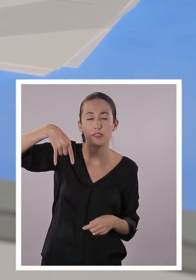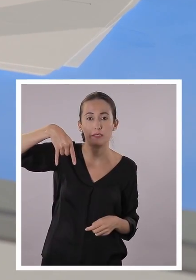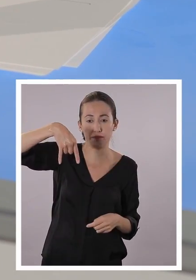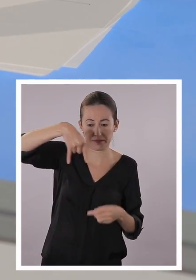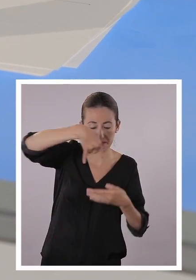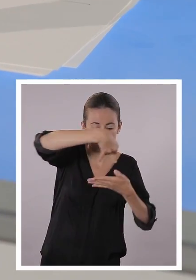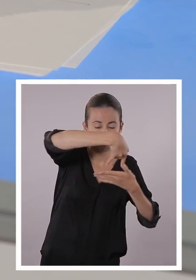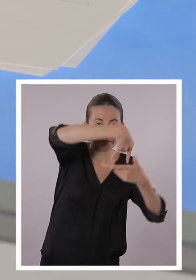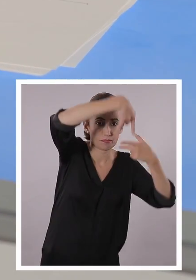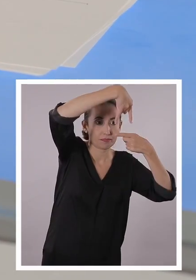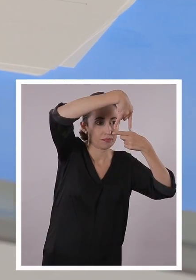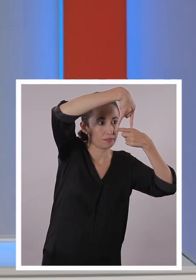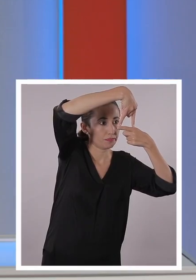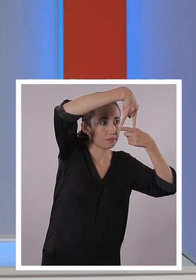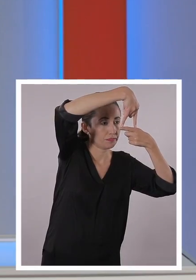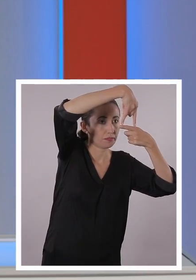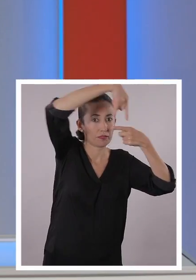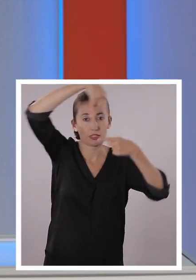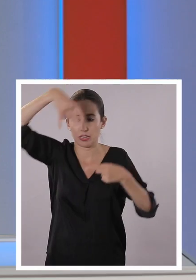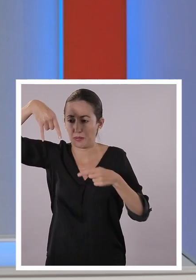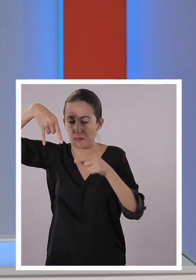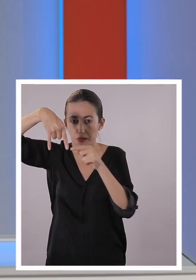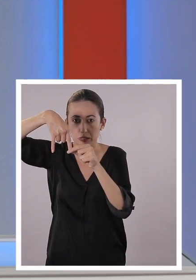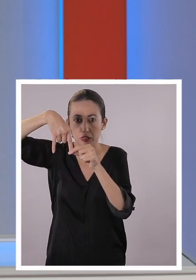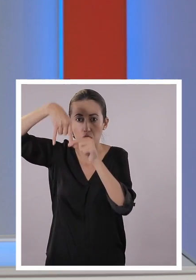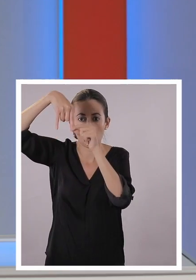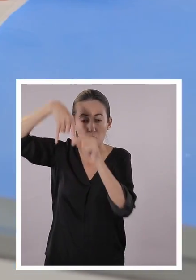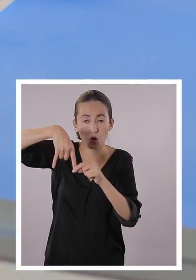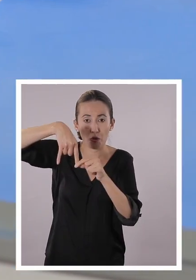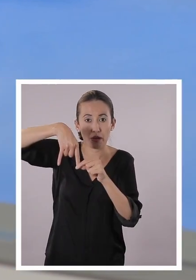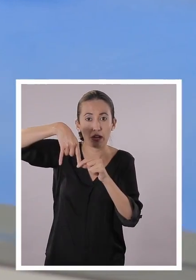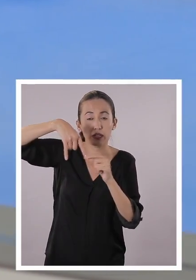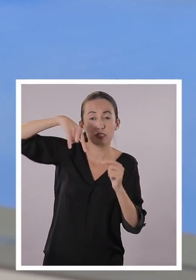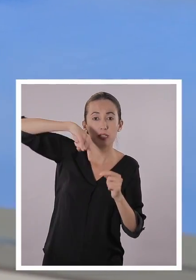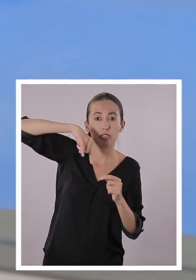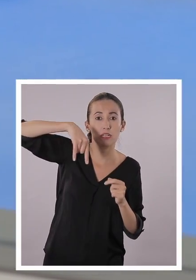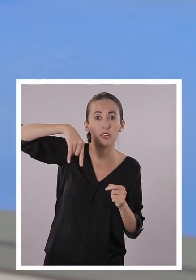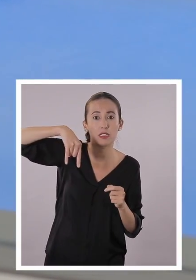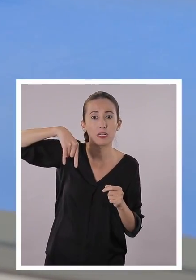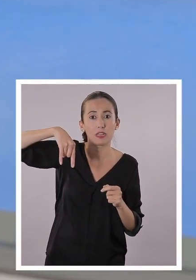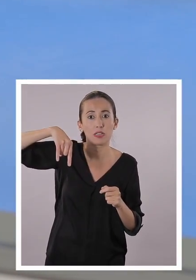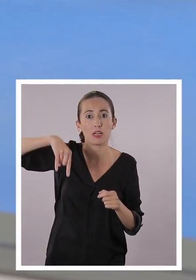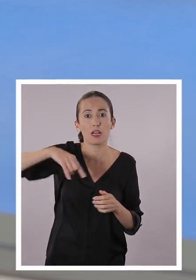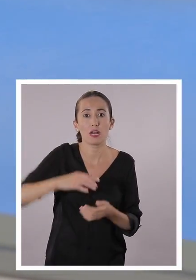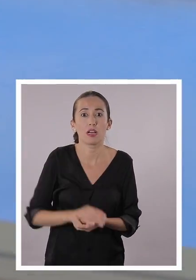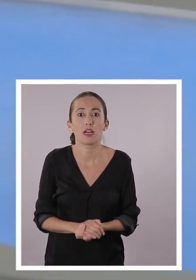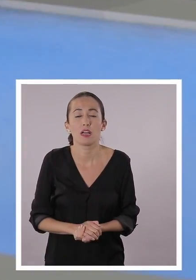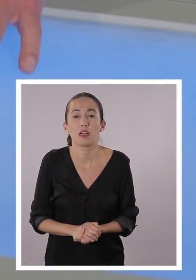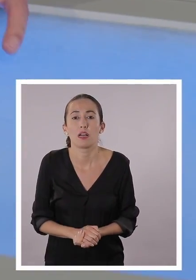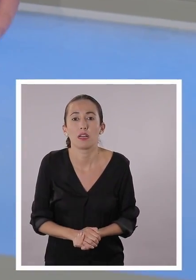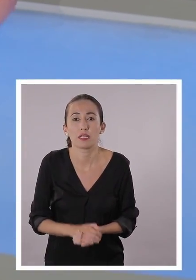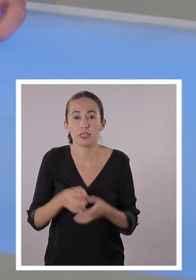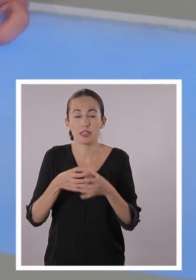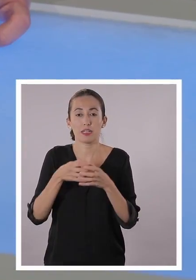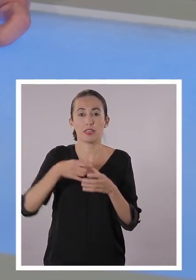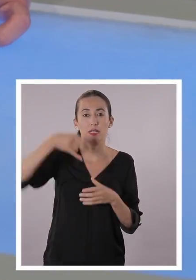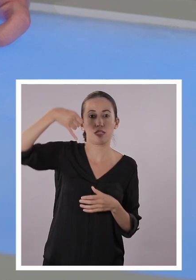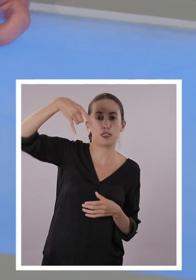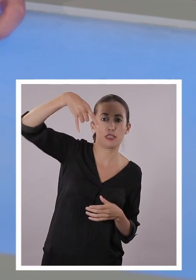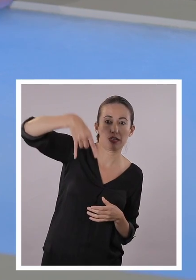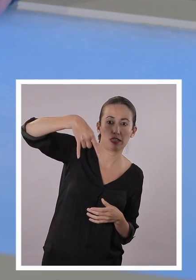Listo. Y vamos al primer vértice. Lo asentamos del compás. Ahí, perdón, me equivoqué de lado.